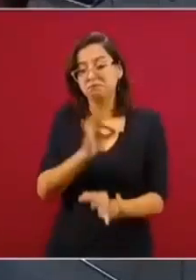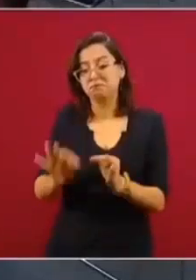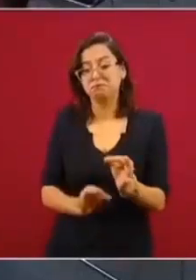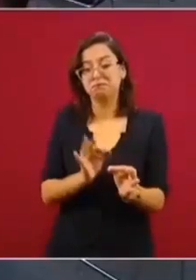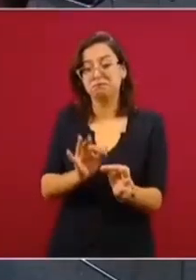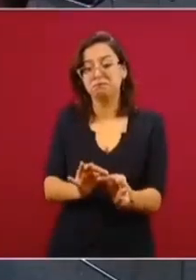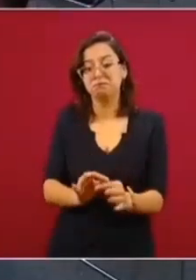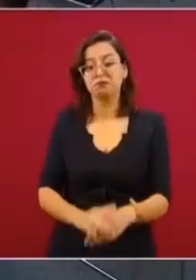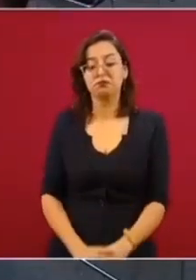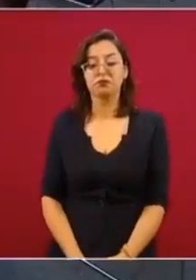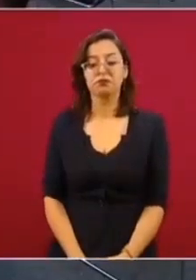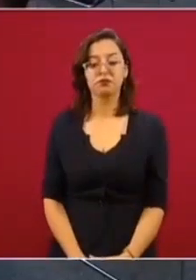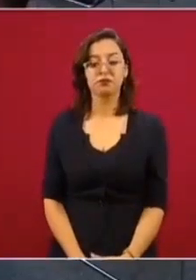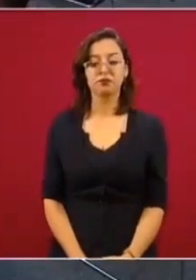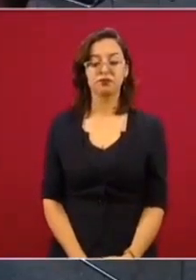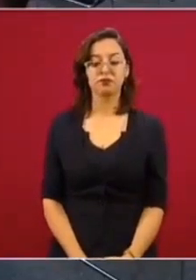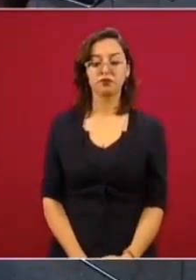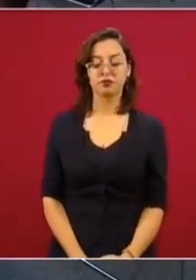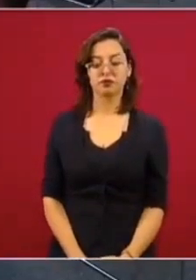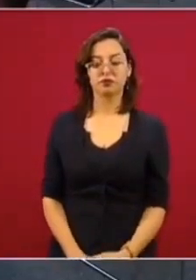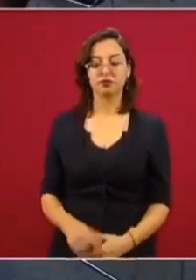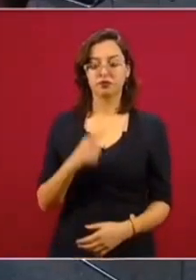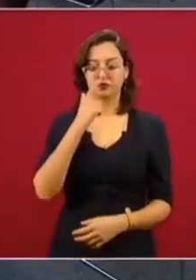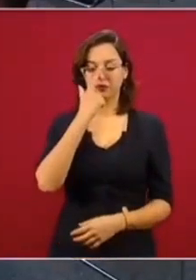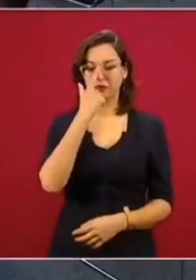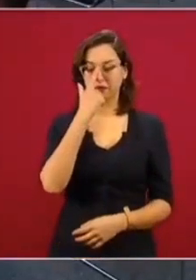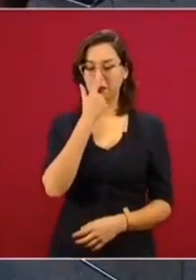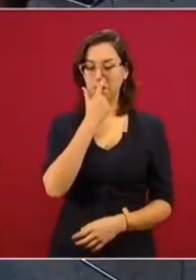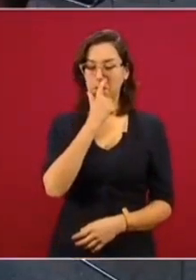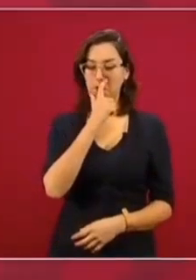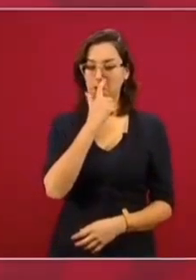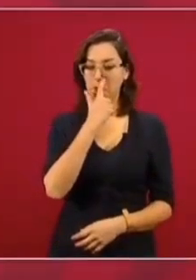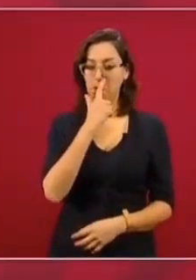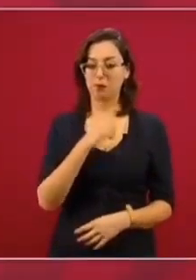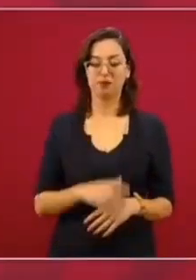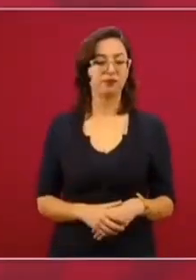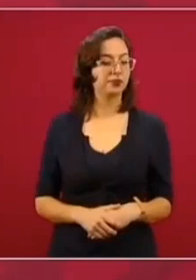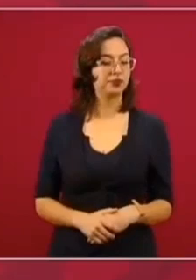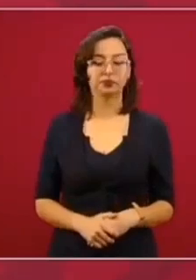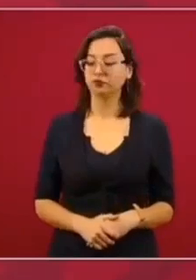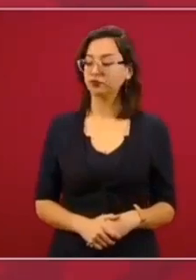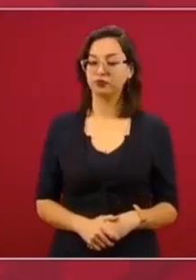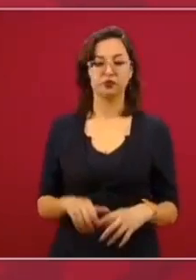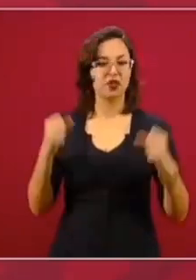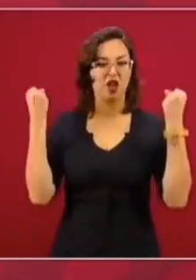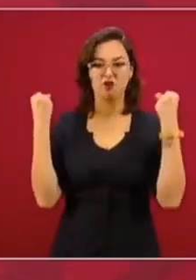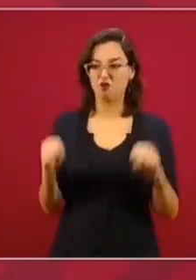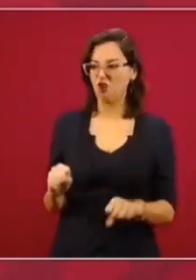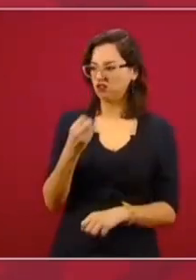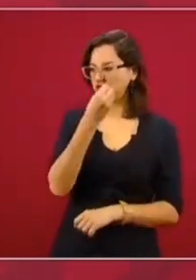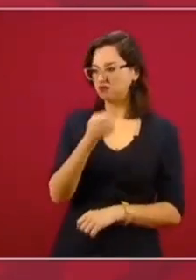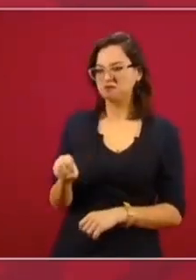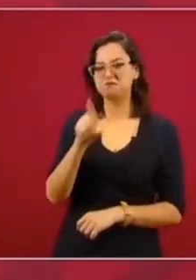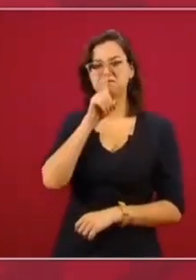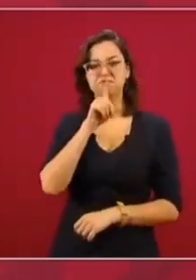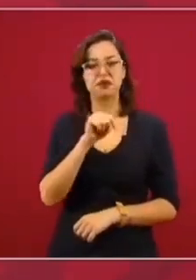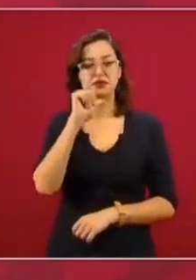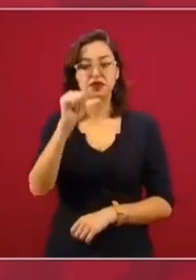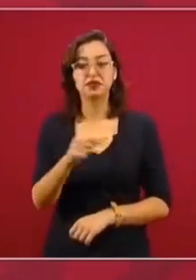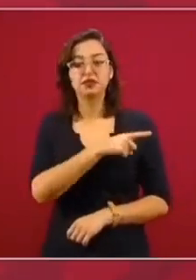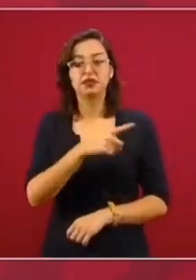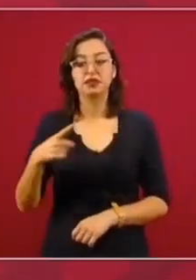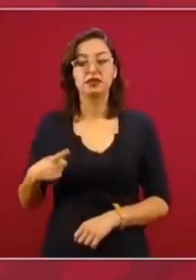Sí, nada de represalias, nada por la fuerza, tiene que ser